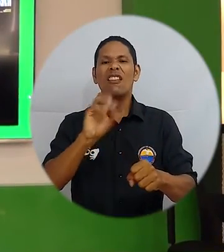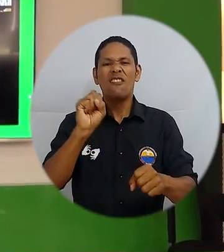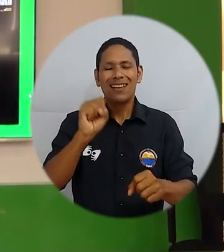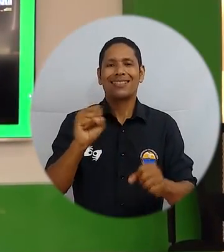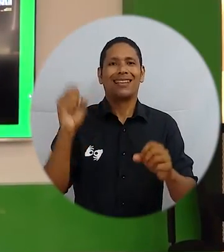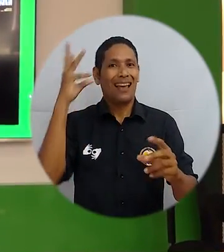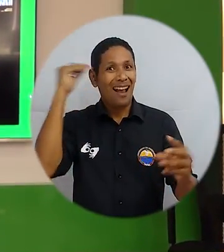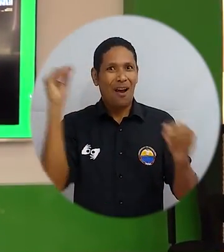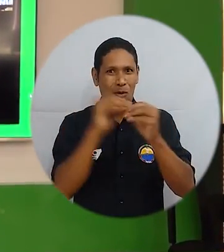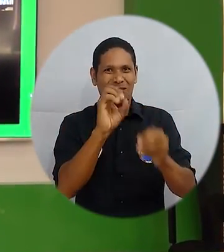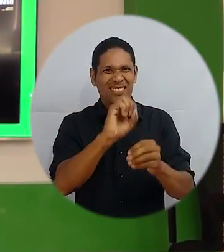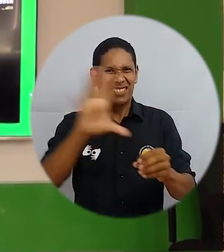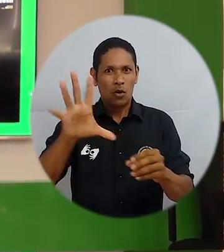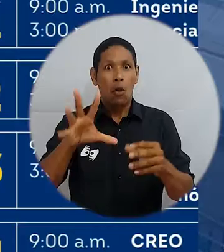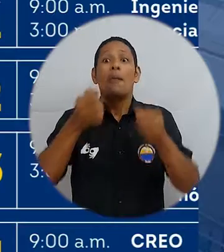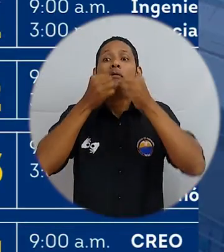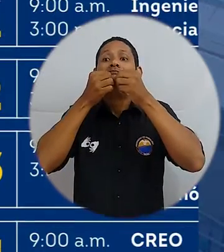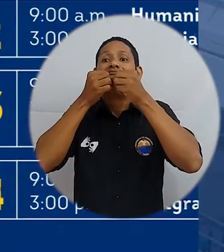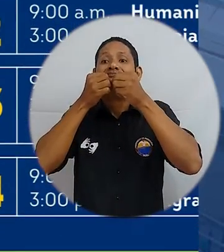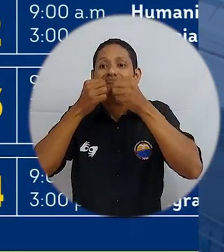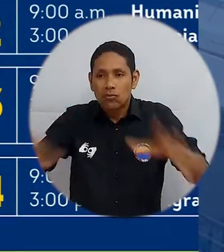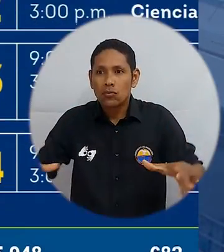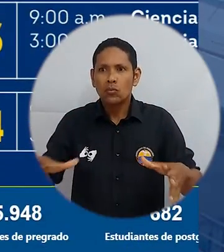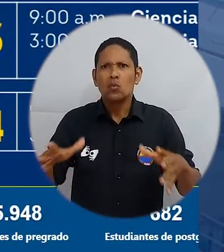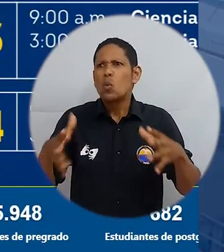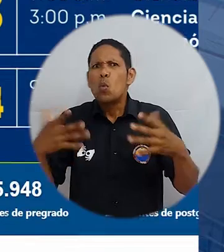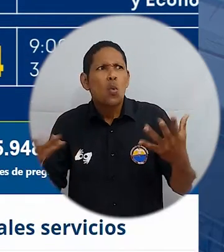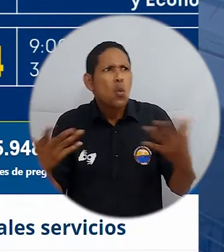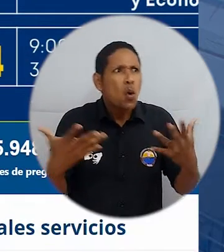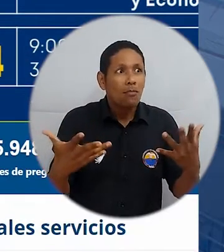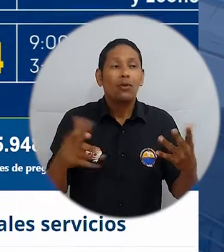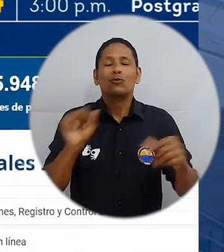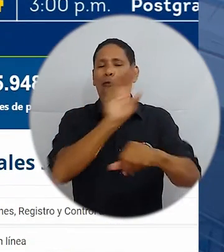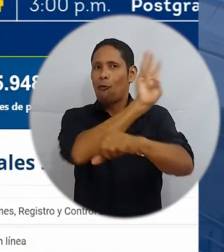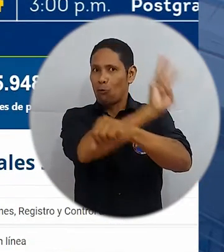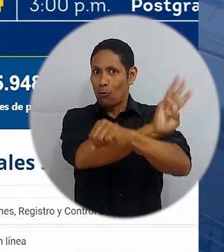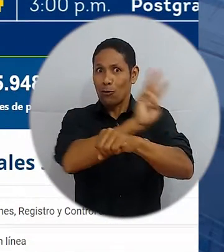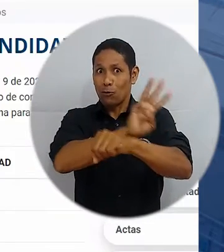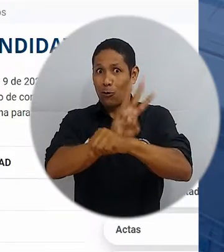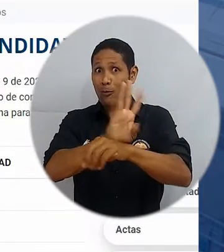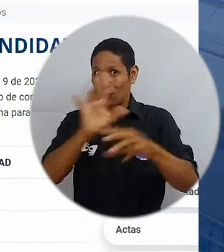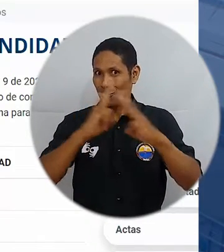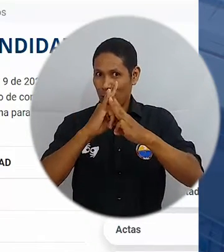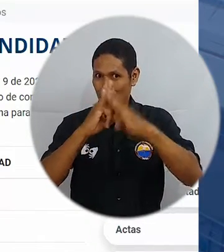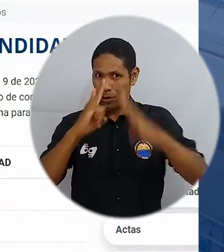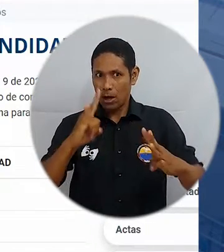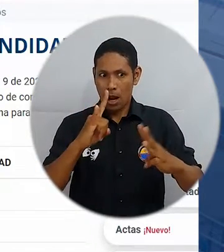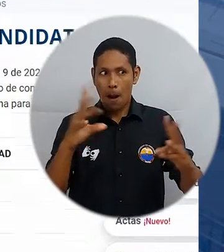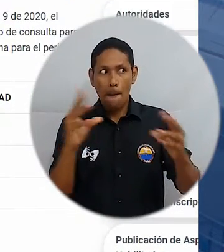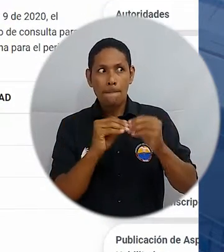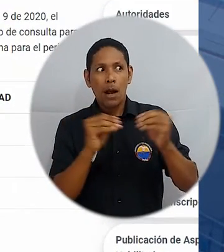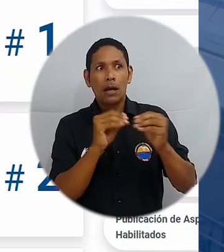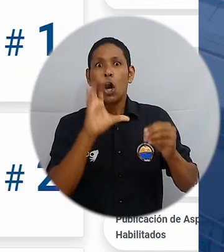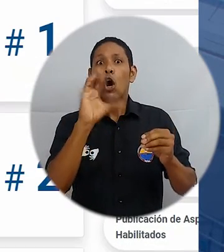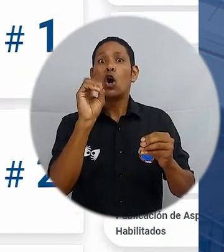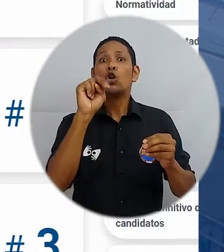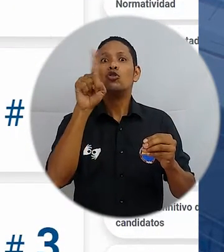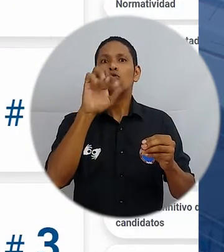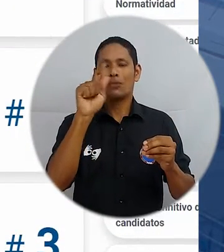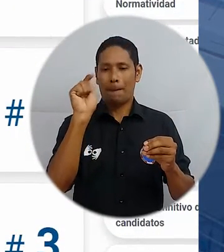la publicación de los resultados se realizará a través de la página web institucional de la Universidad y el portal consulta